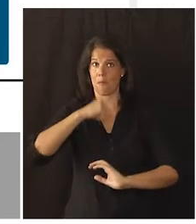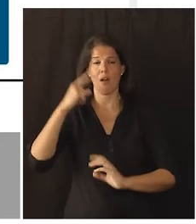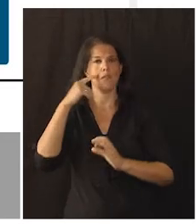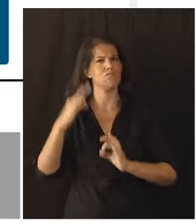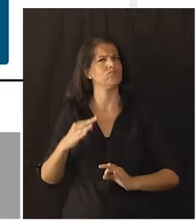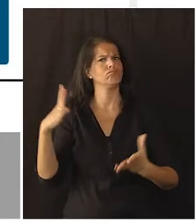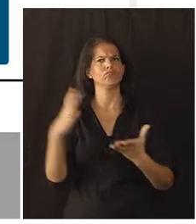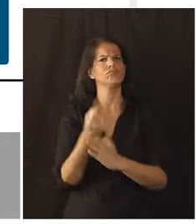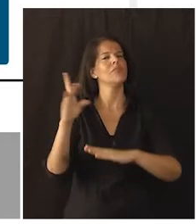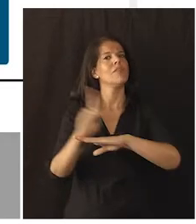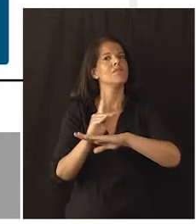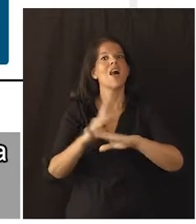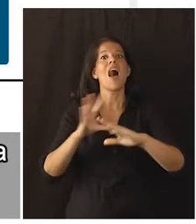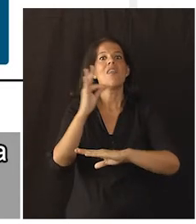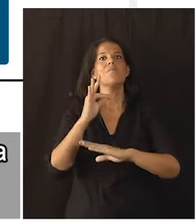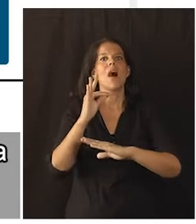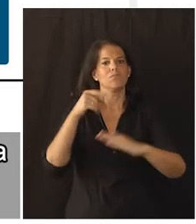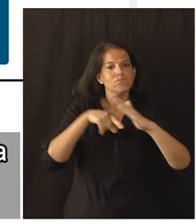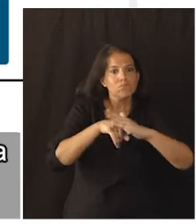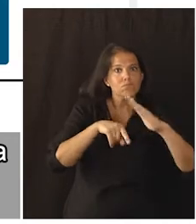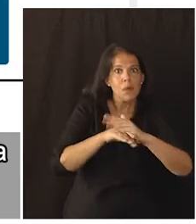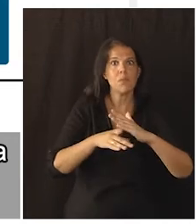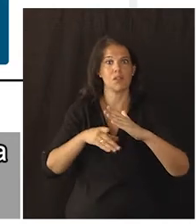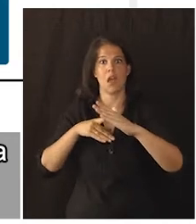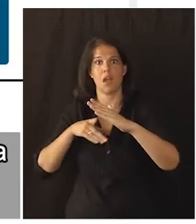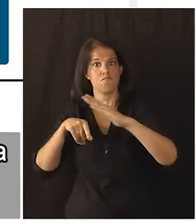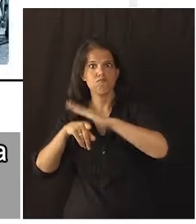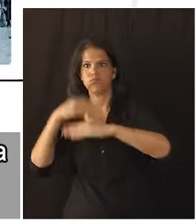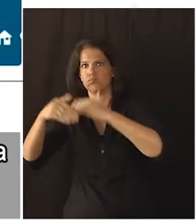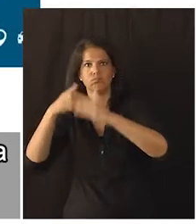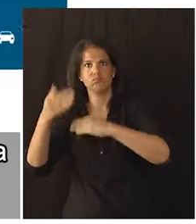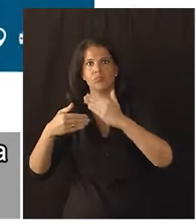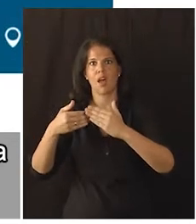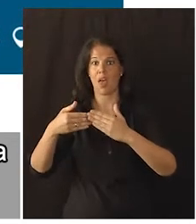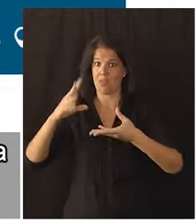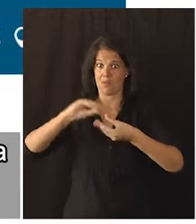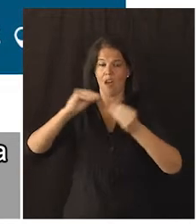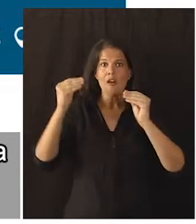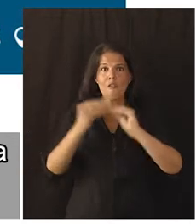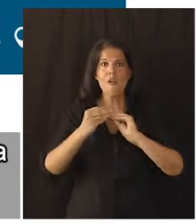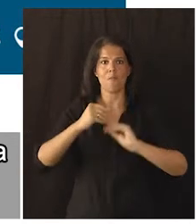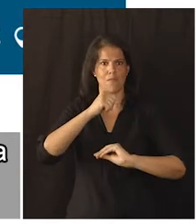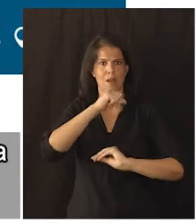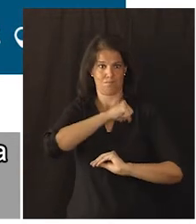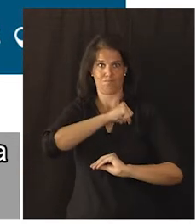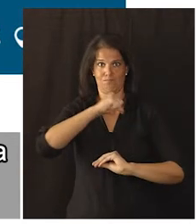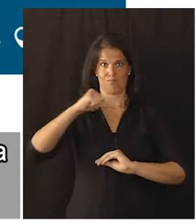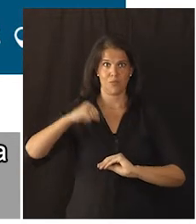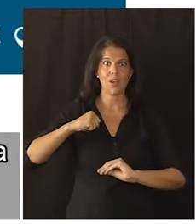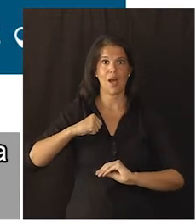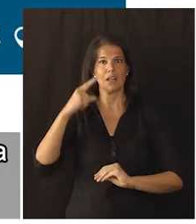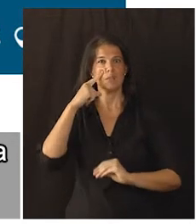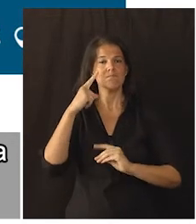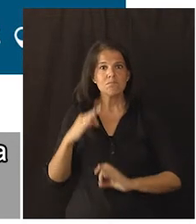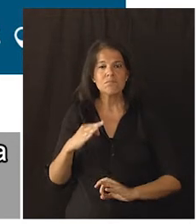privada y segura tus datos, además de realizar trámites y gestiones de forma sencilla y segura.